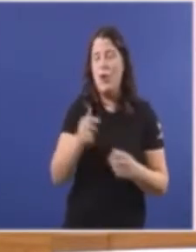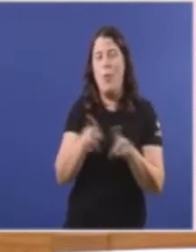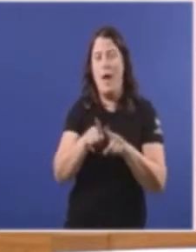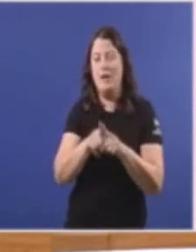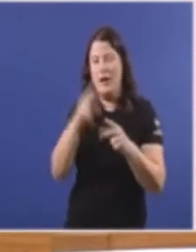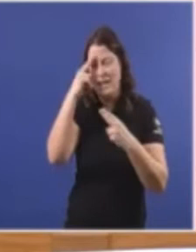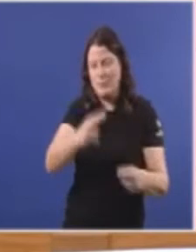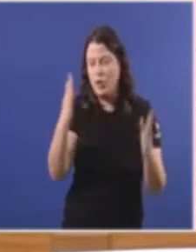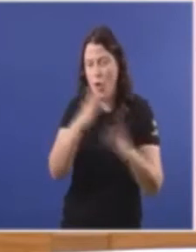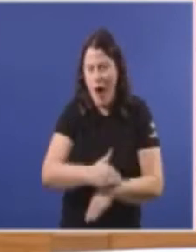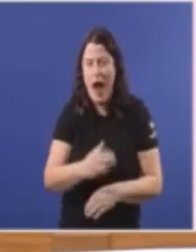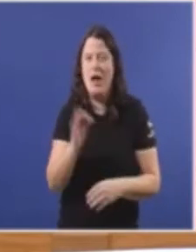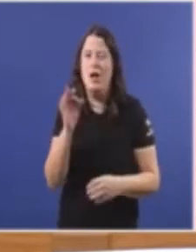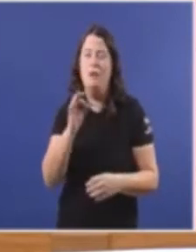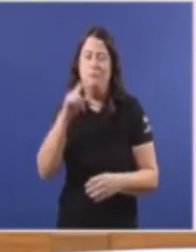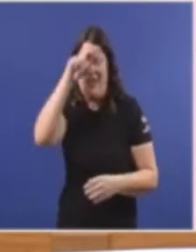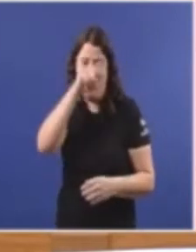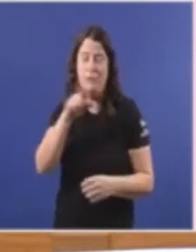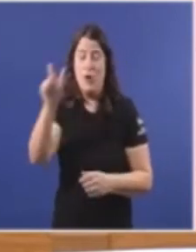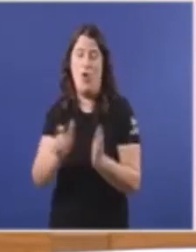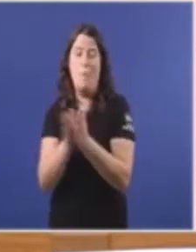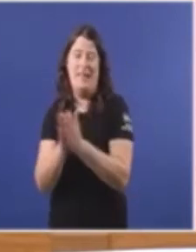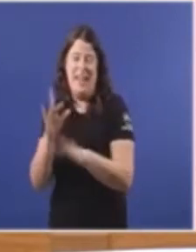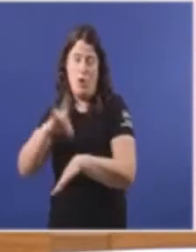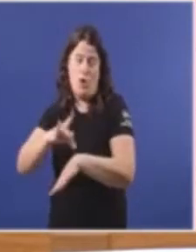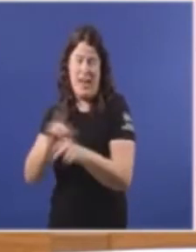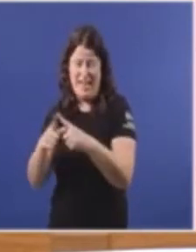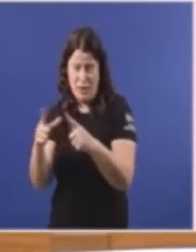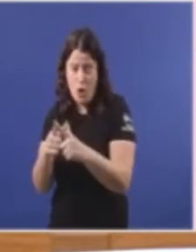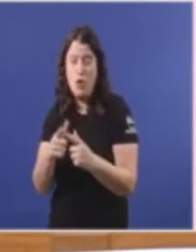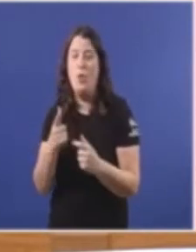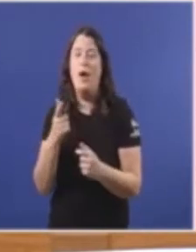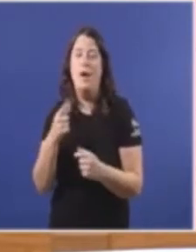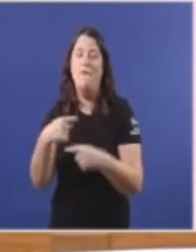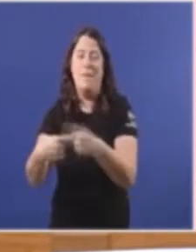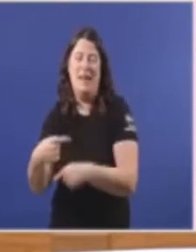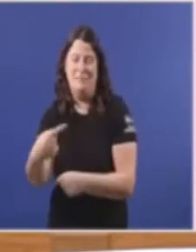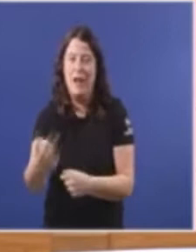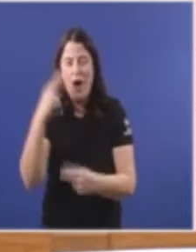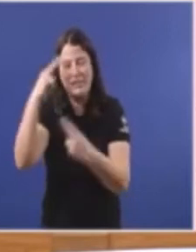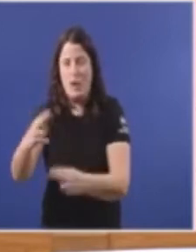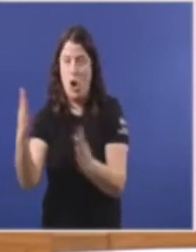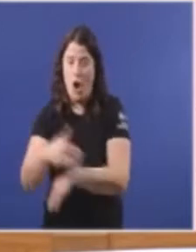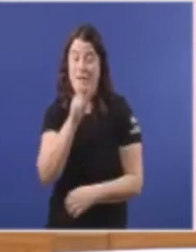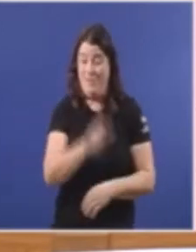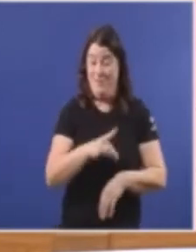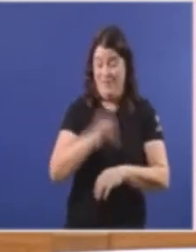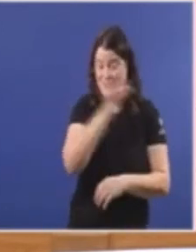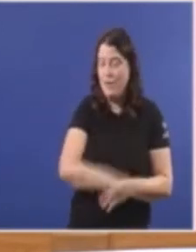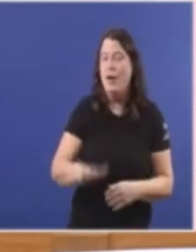E desconsiderado De un compañero Cinecólogo de Berín Diante dunha familia E ante esa acusación